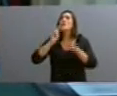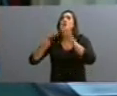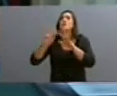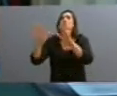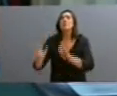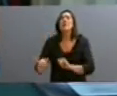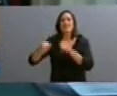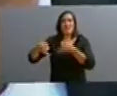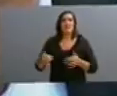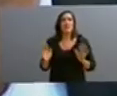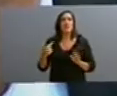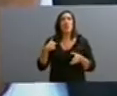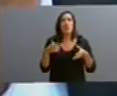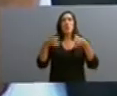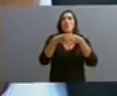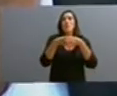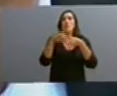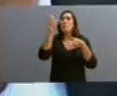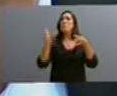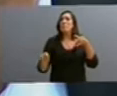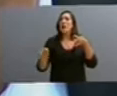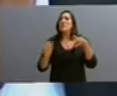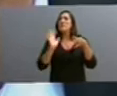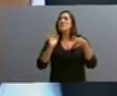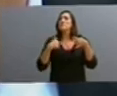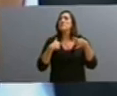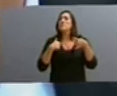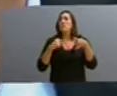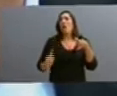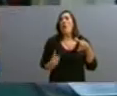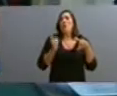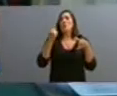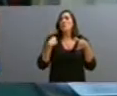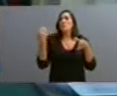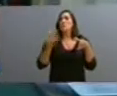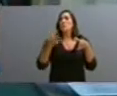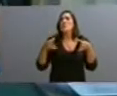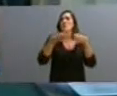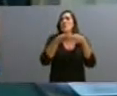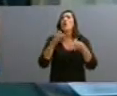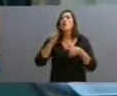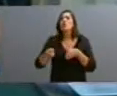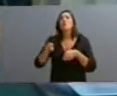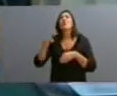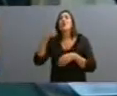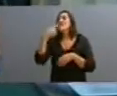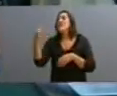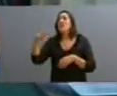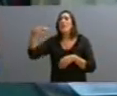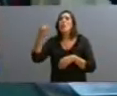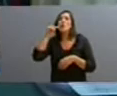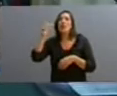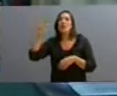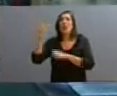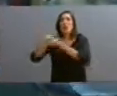selecto, de países que pueda ser gala de la no proliferación nuclear y de uso pacífico de la energía nuclear